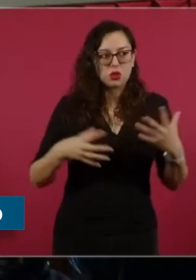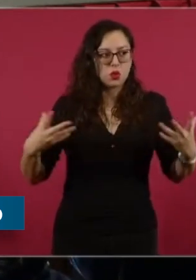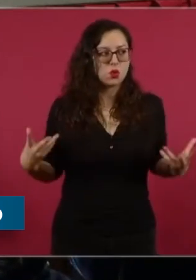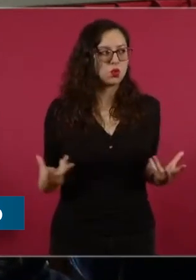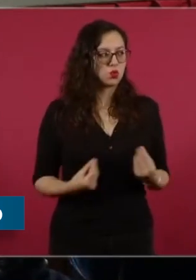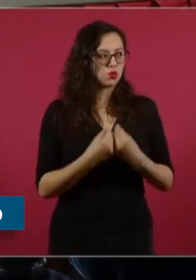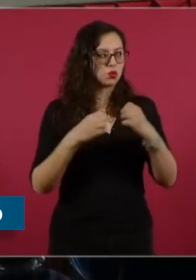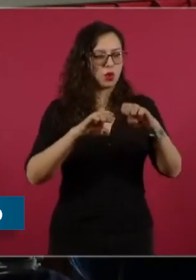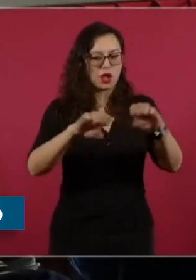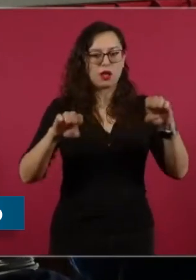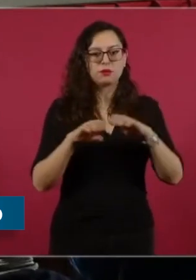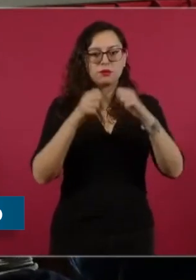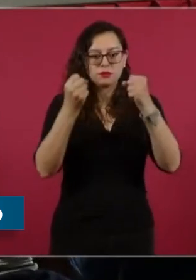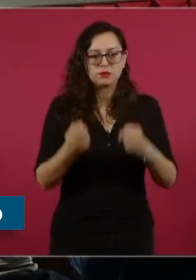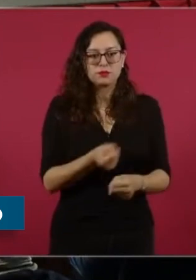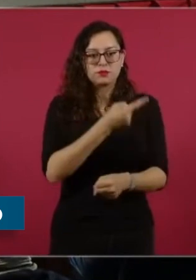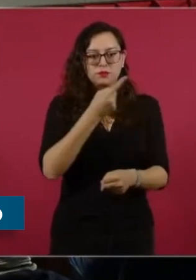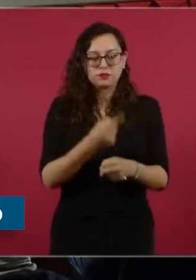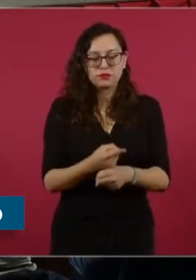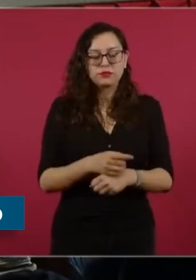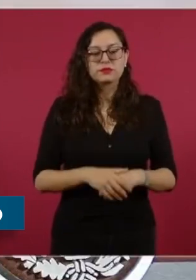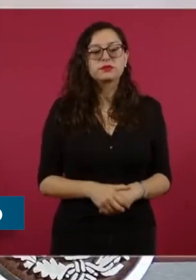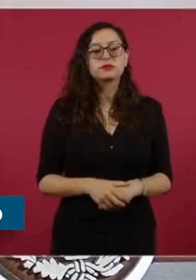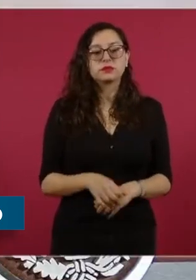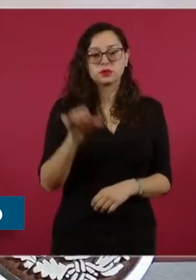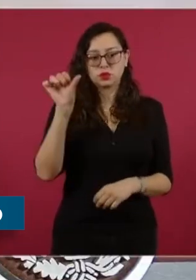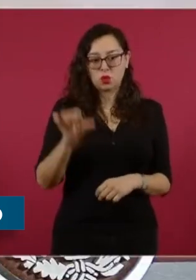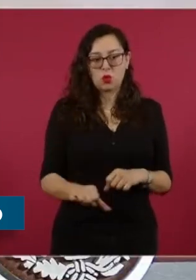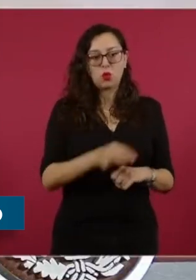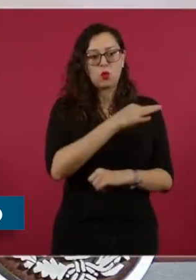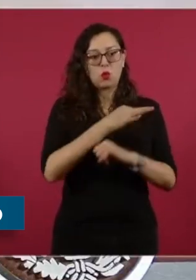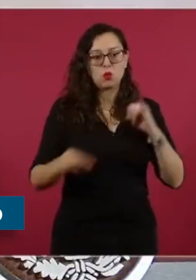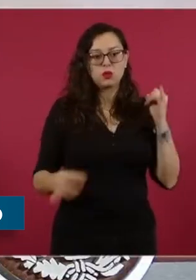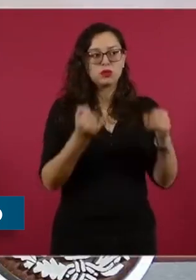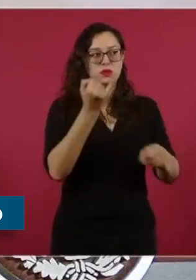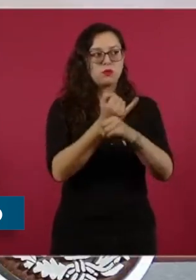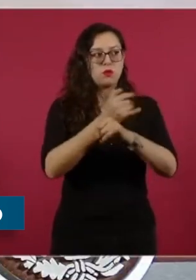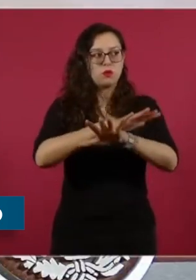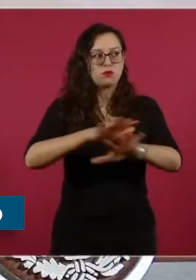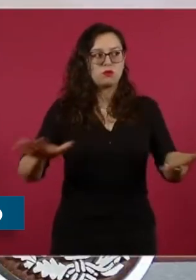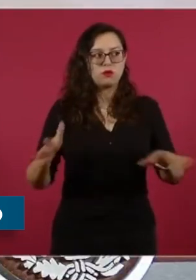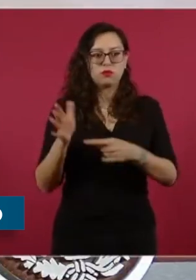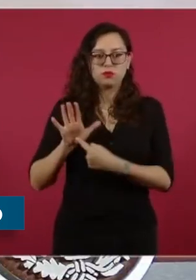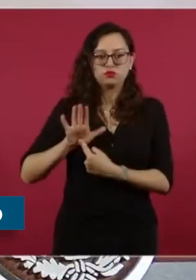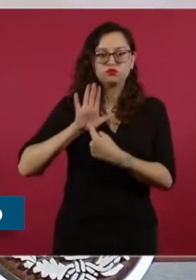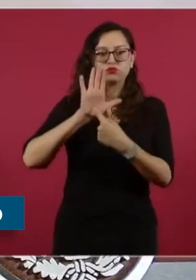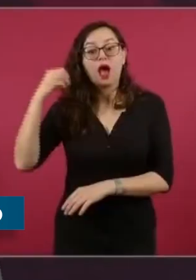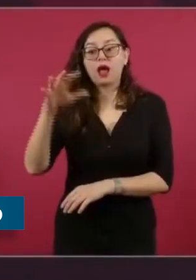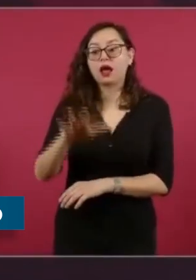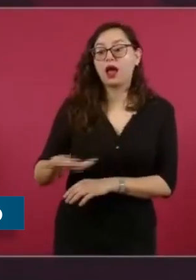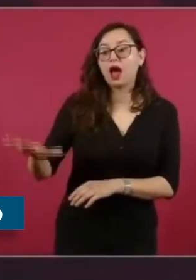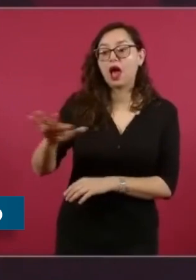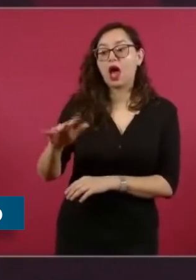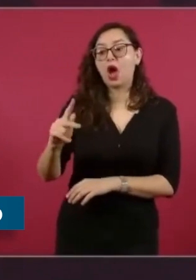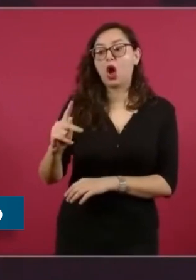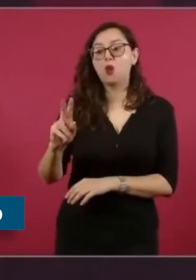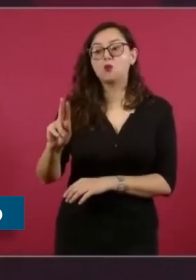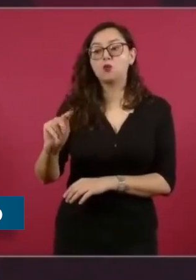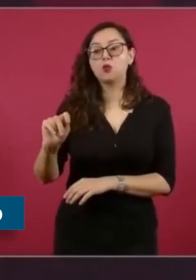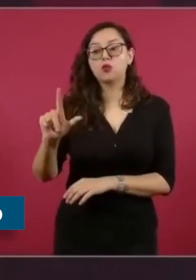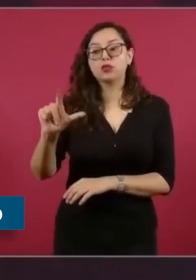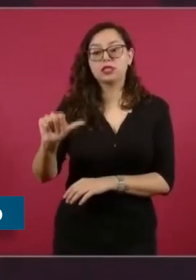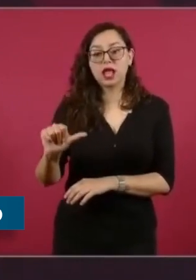reducción de la inseguridad en México se debe a las acciones de prevención y a la implementación de programas de bienestar social. En conferencia